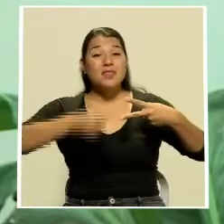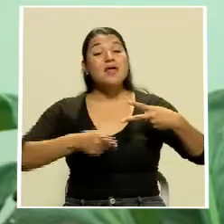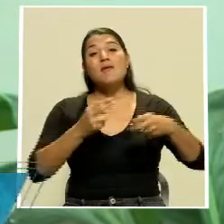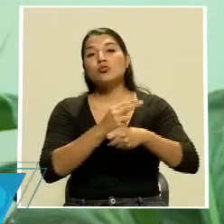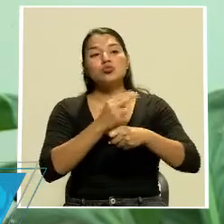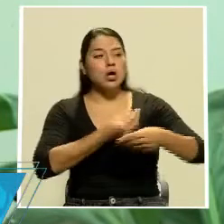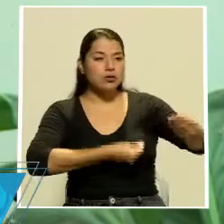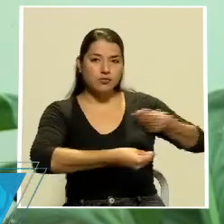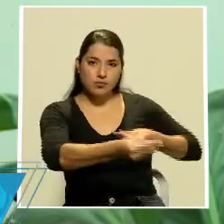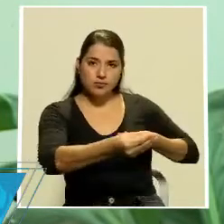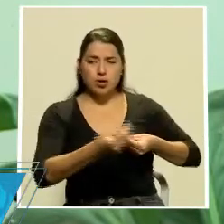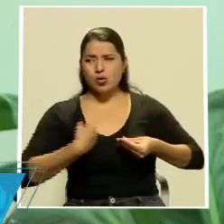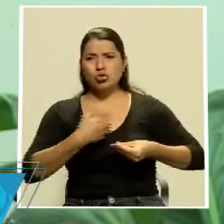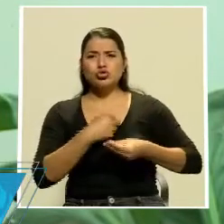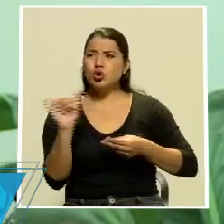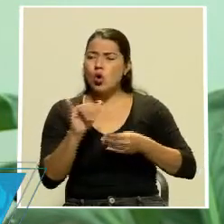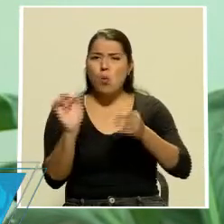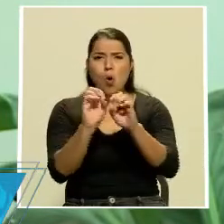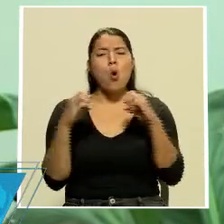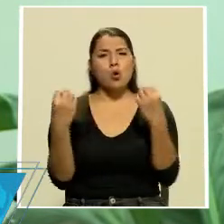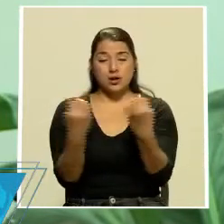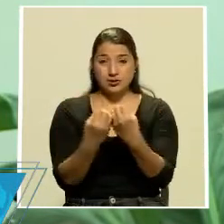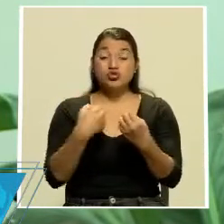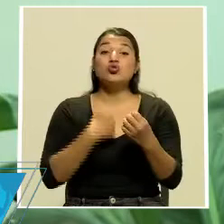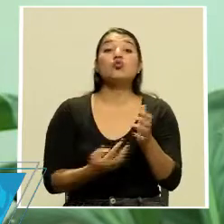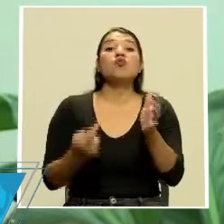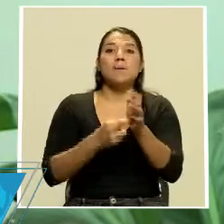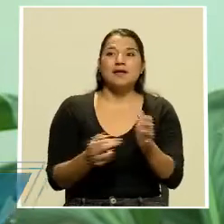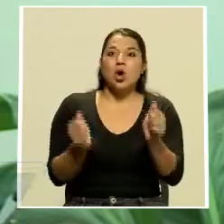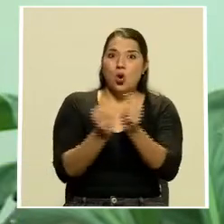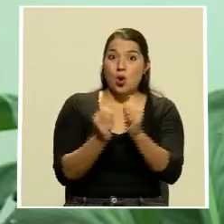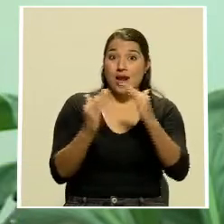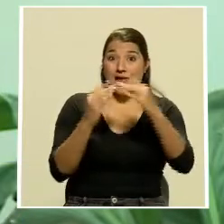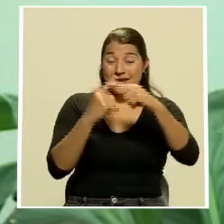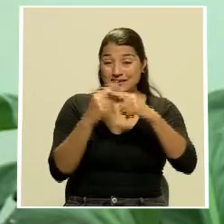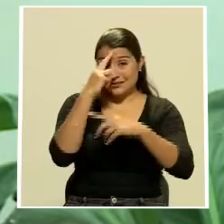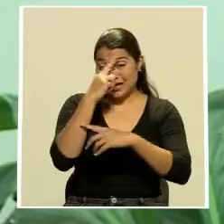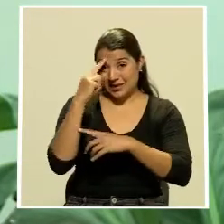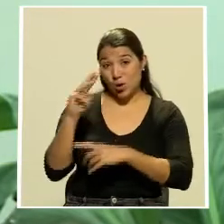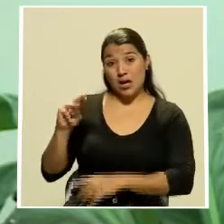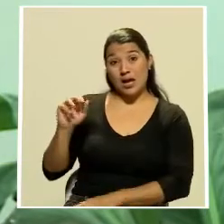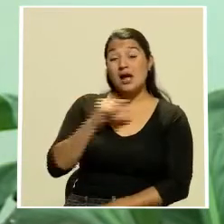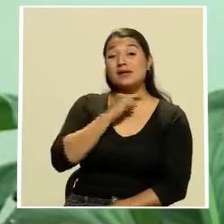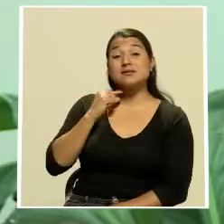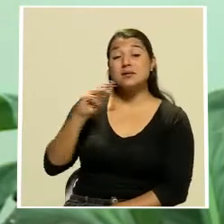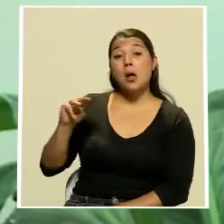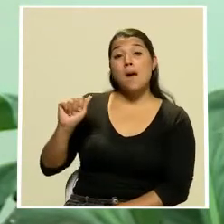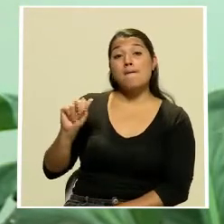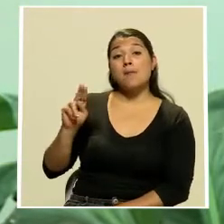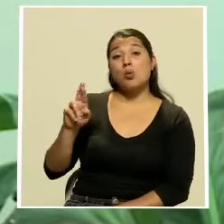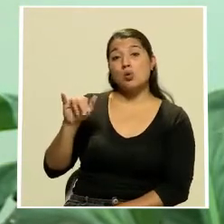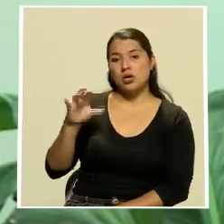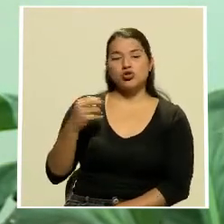trueque, como organización, con apoyo, y vuelvo a repetir, con el apoyo de la iglesia autólica y don Mauricio, hemos estado haciendo trueques de pescado